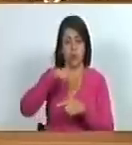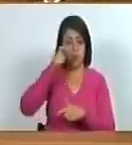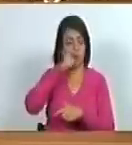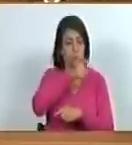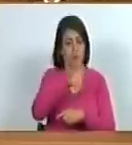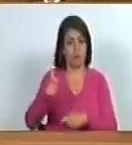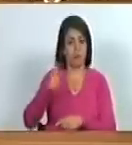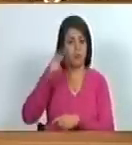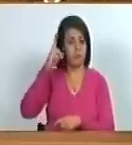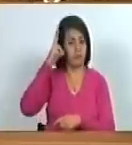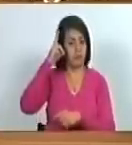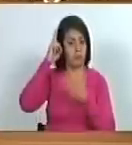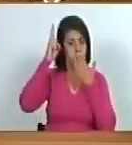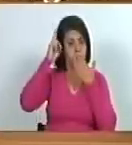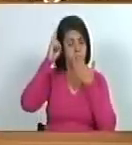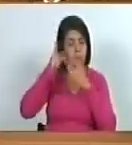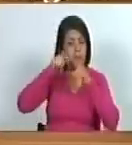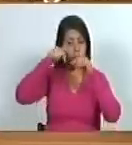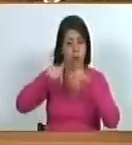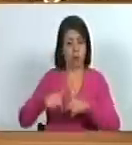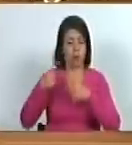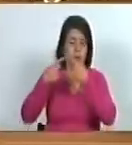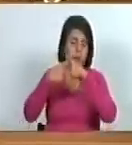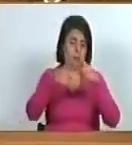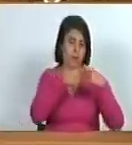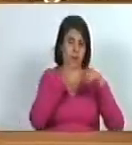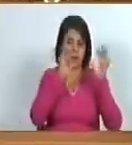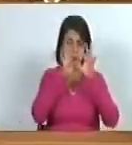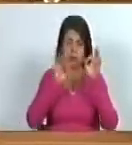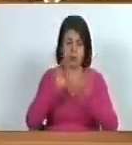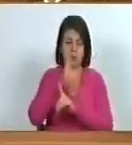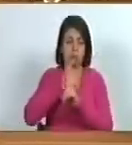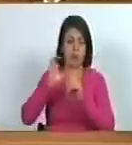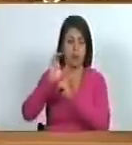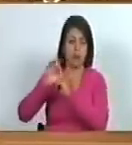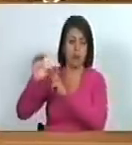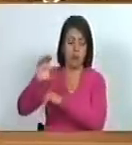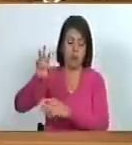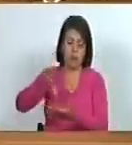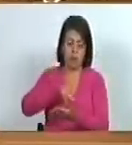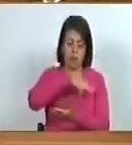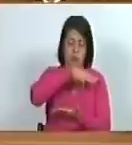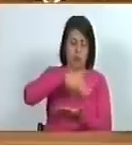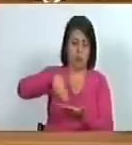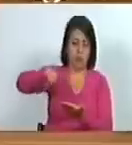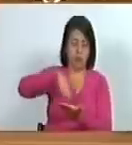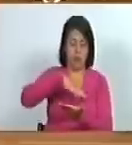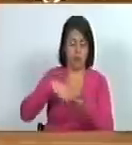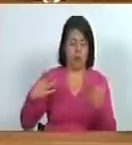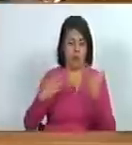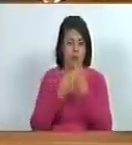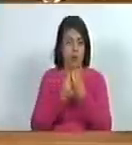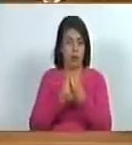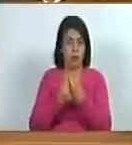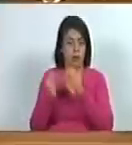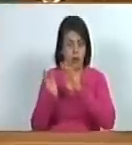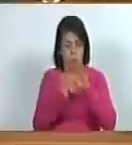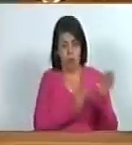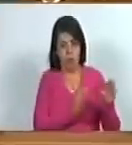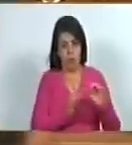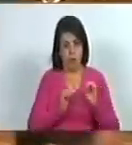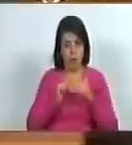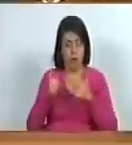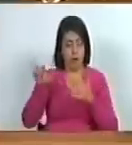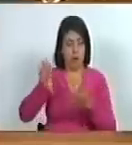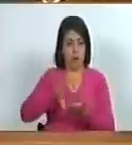pueblos aborígenes hoy somos ricos y diversos y tenemos una danza que no deja de lado desde